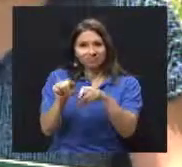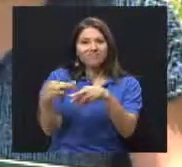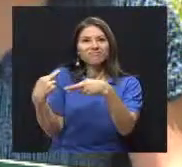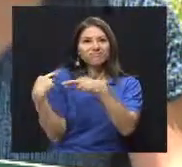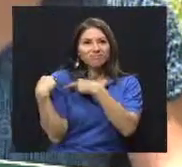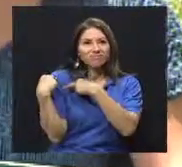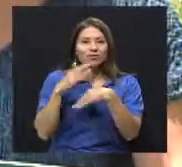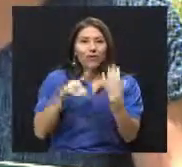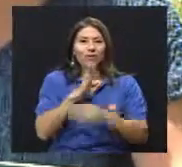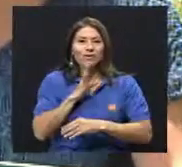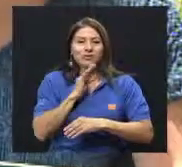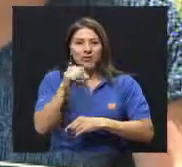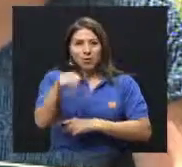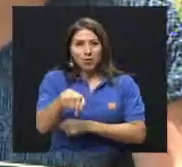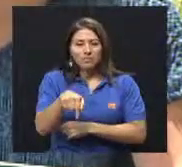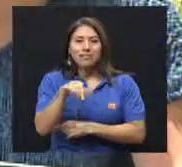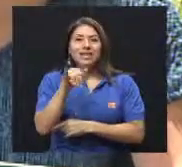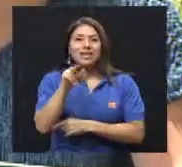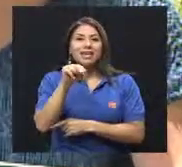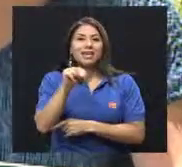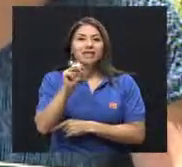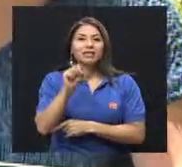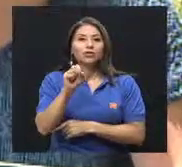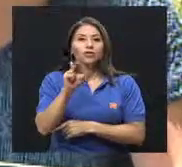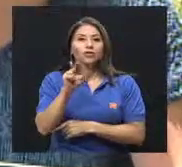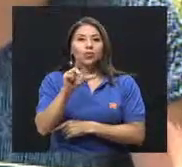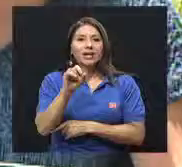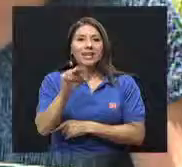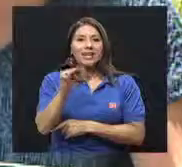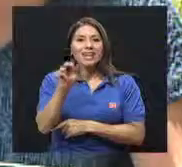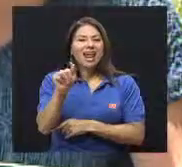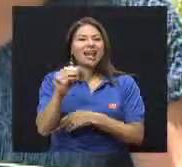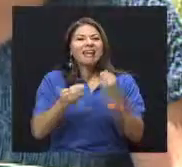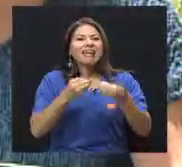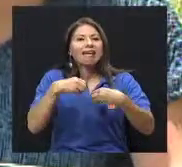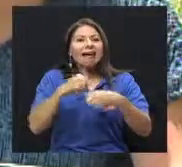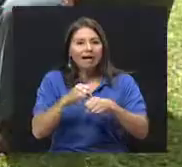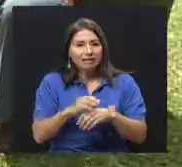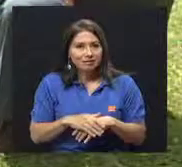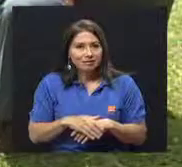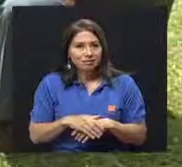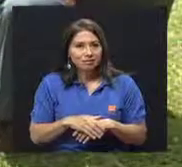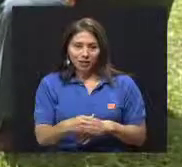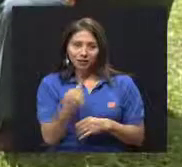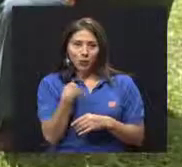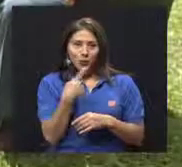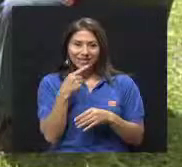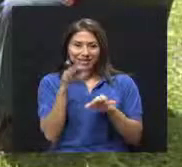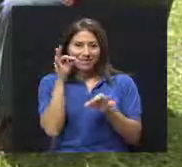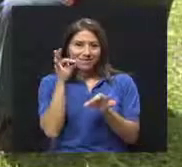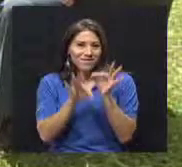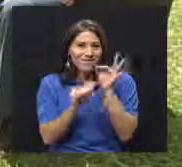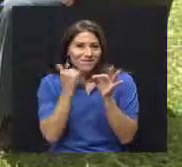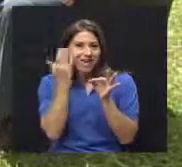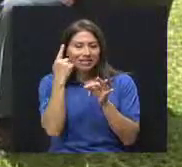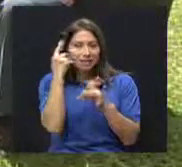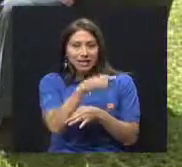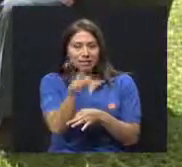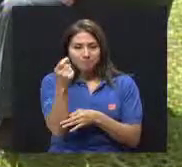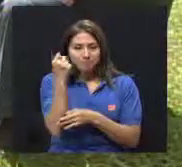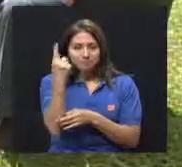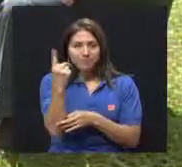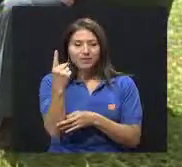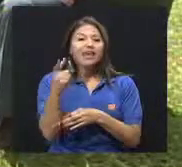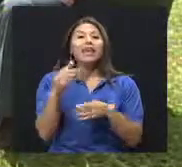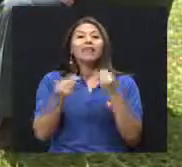insulina abre las puertas, desgámoslo de esta manera, es un poquito fácil de explicarlo, abre las puertas